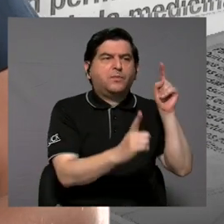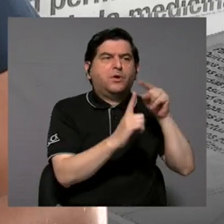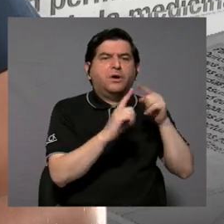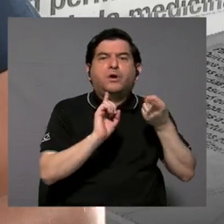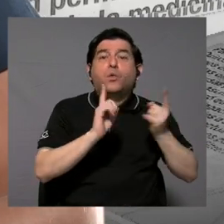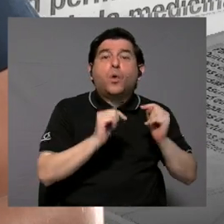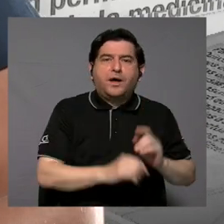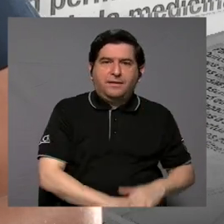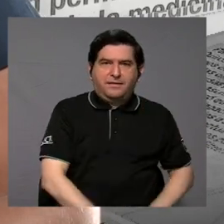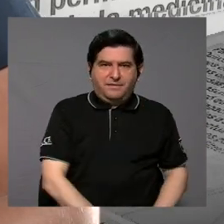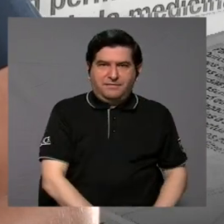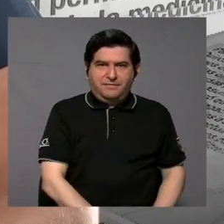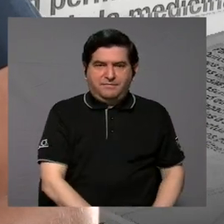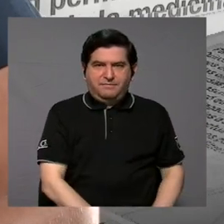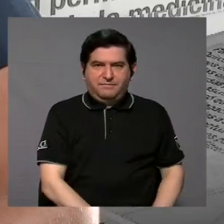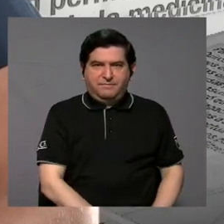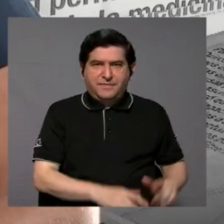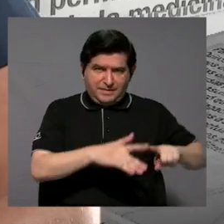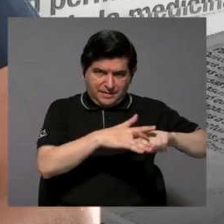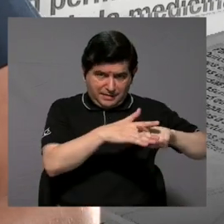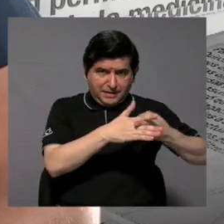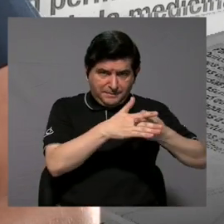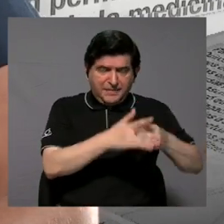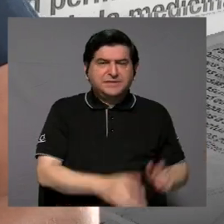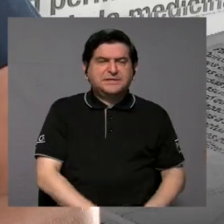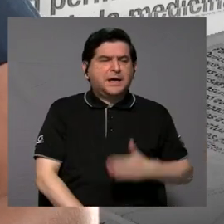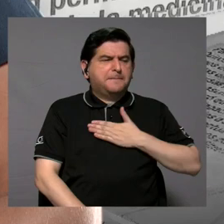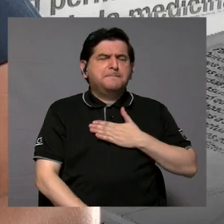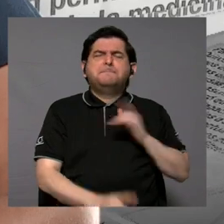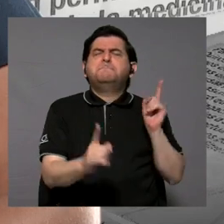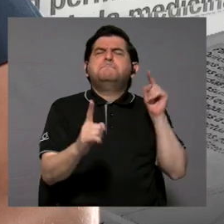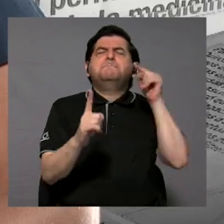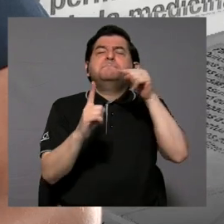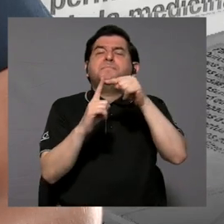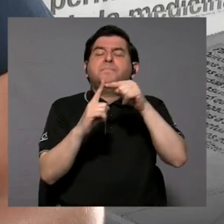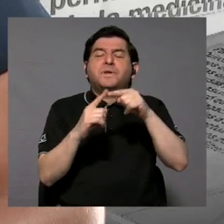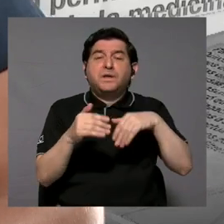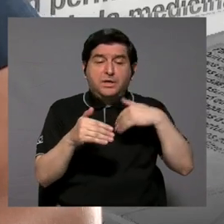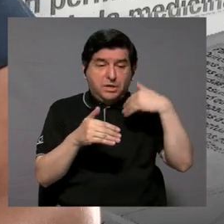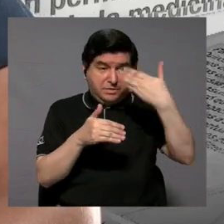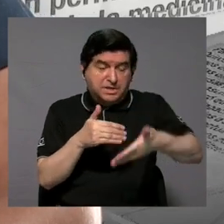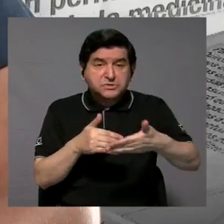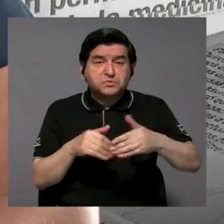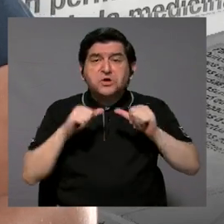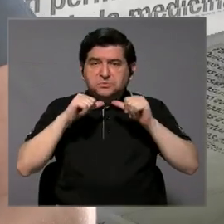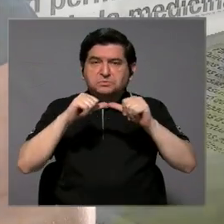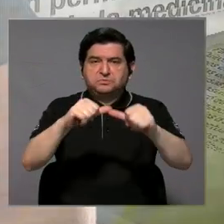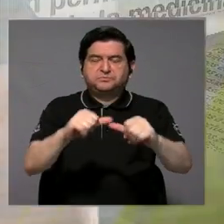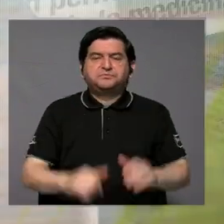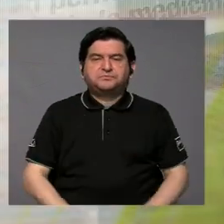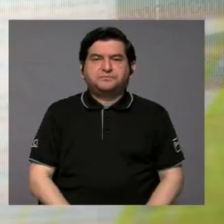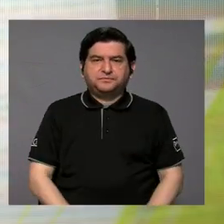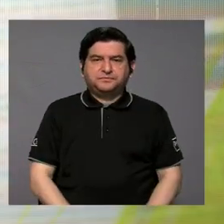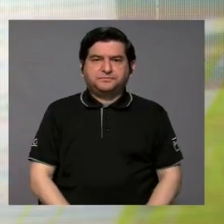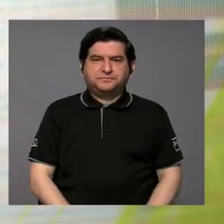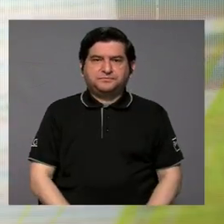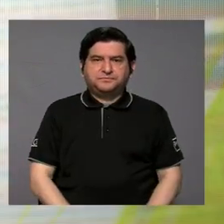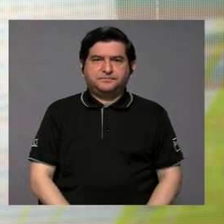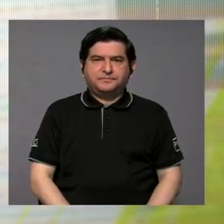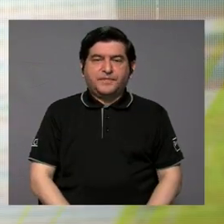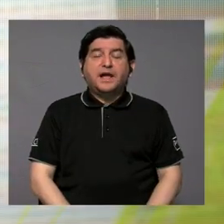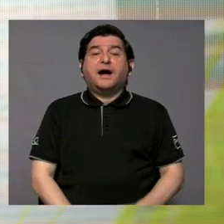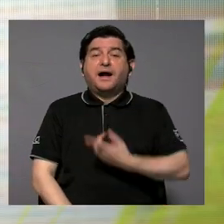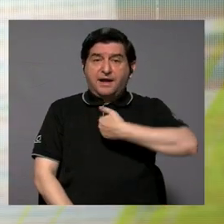propósito? Yo creo que empezando primero, ¿cuál es mi propósito? Puedo seguir con todo lo demás, ¿verdad? Luego de ahí pues